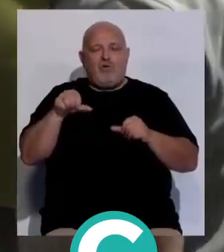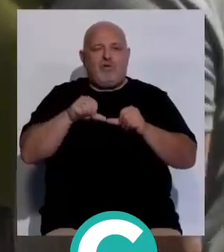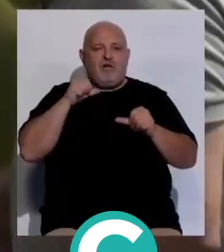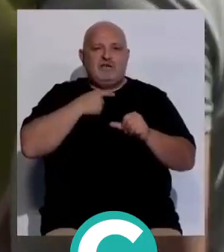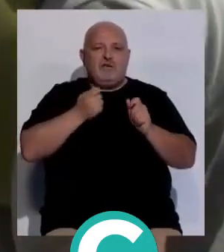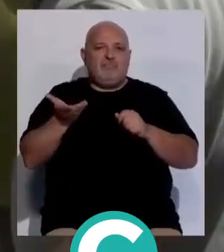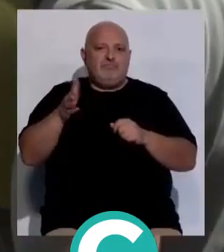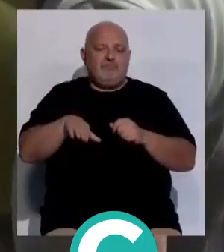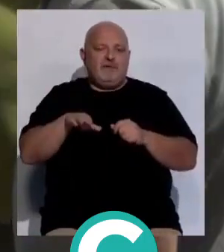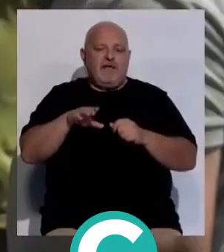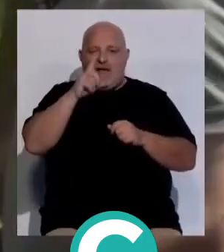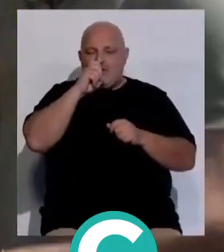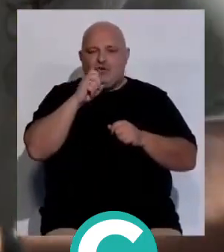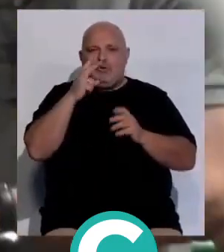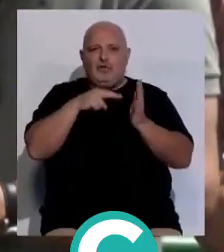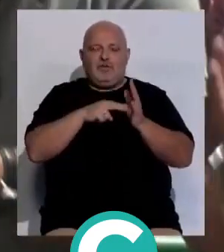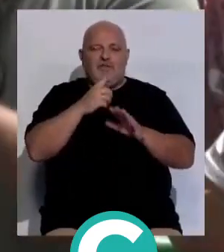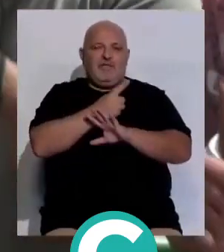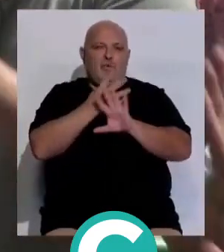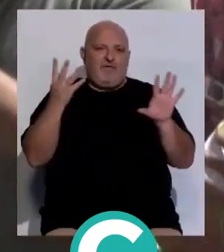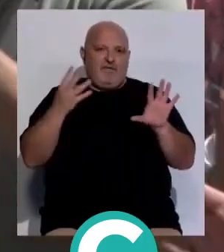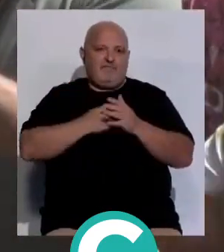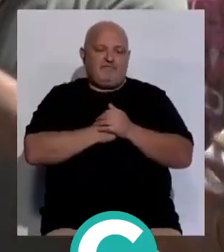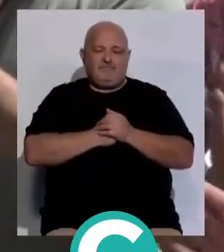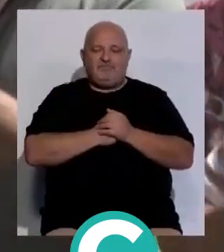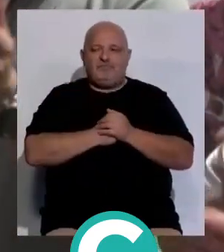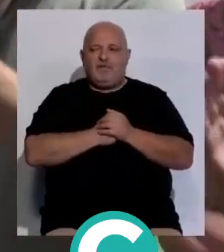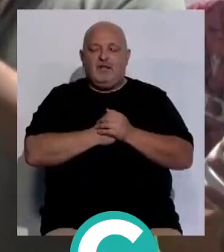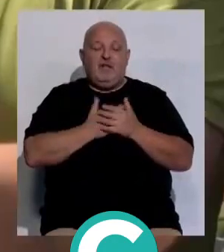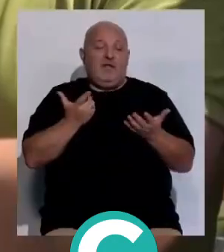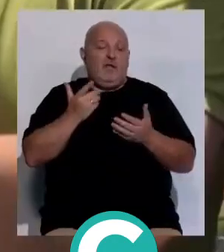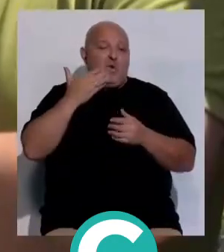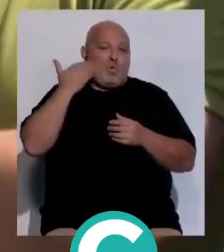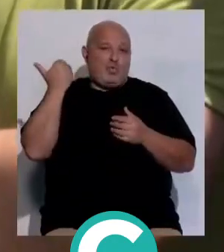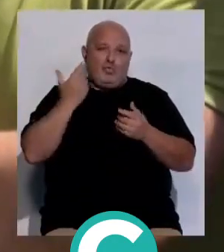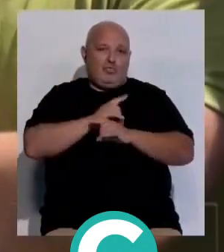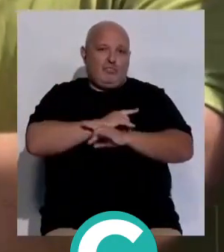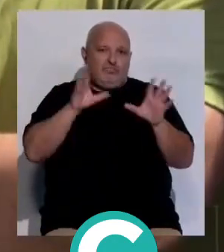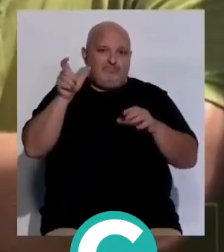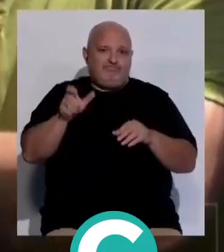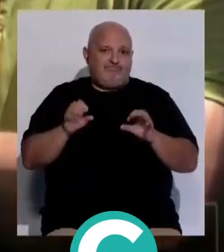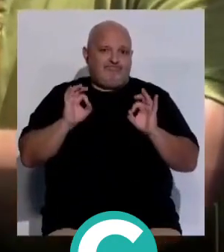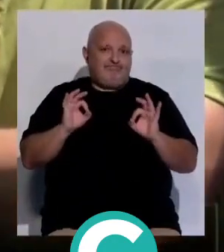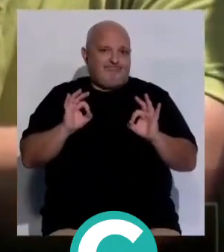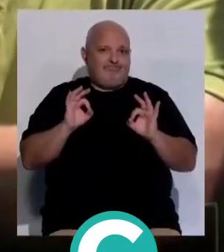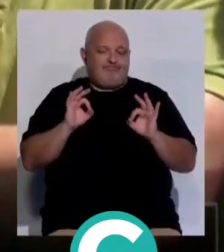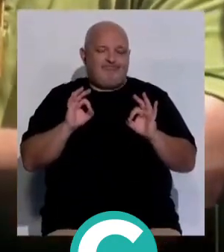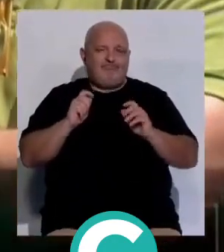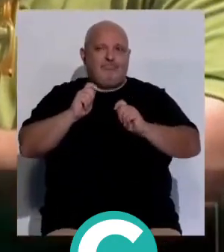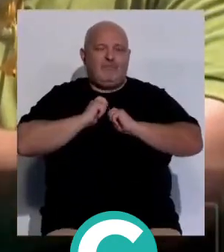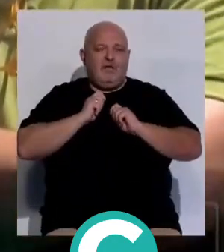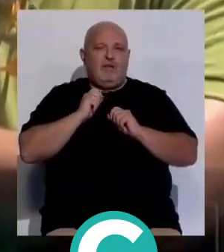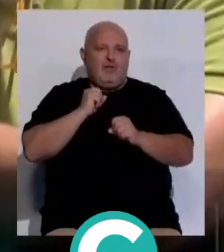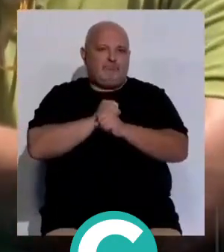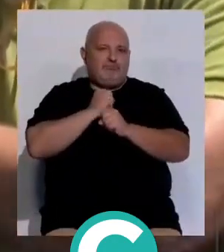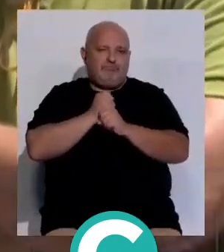que el chirigotero falleció en el año 2019. Es un orgullo lo siguiente, una persona que ha sido un